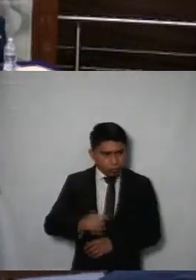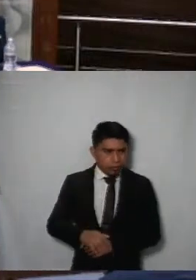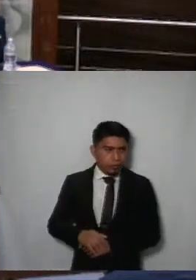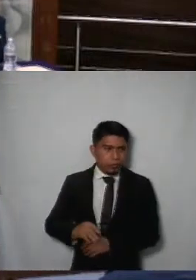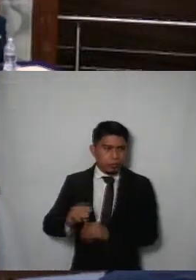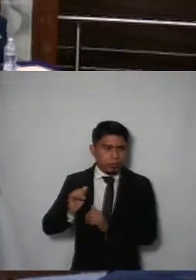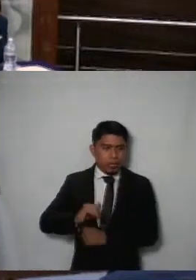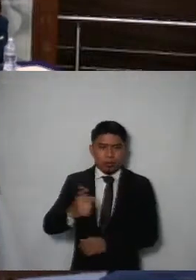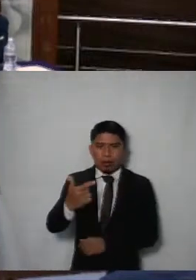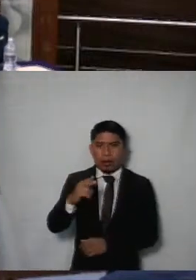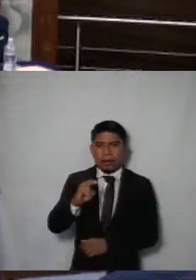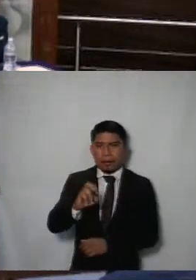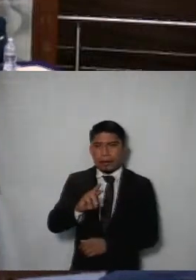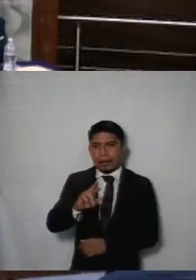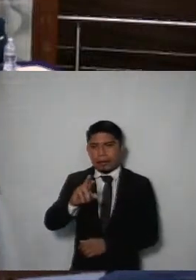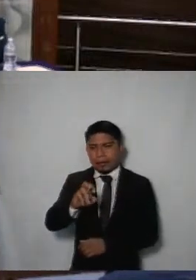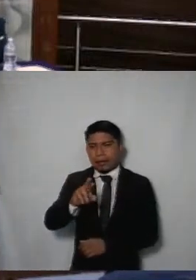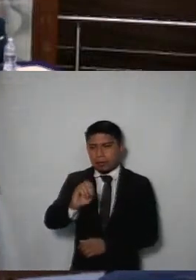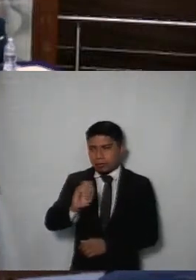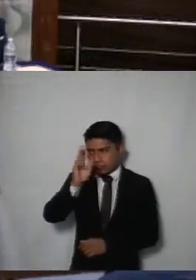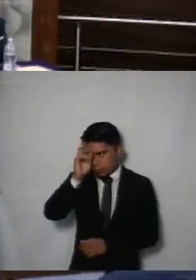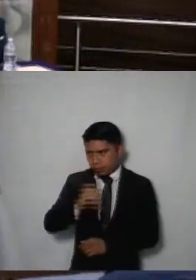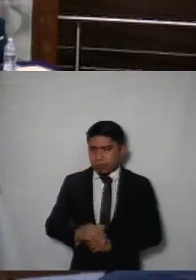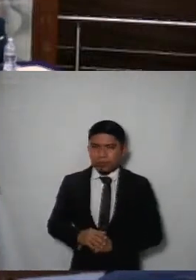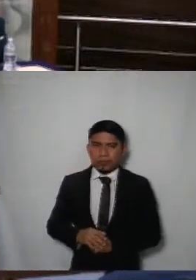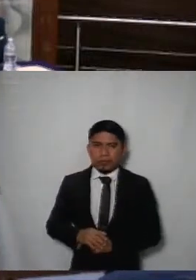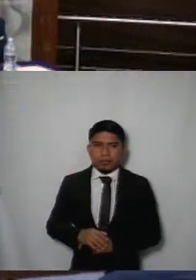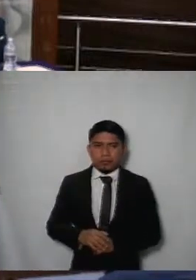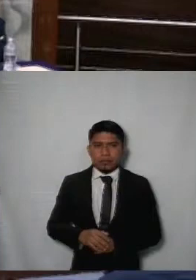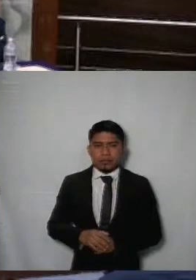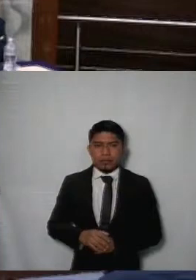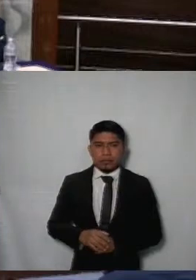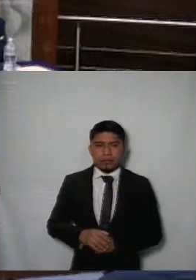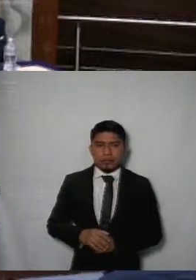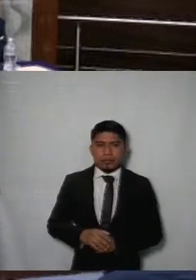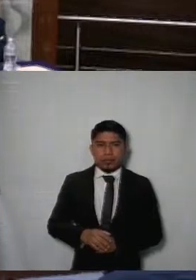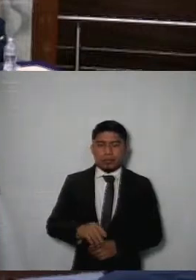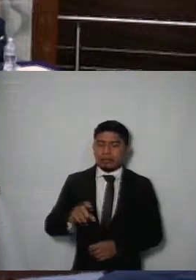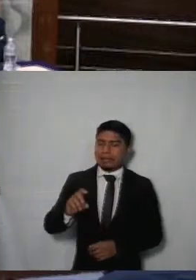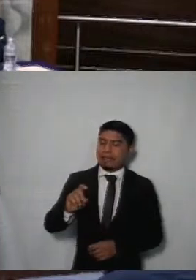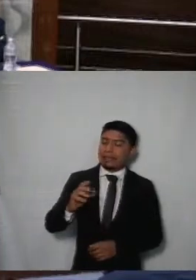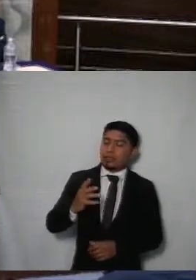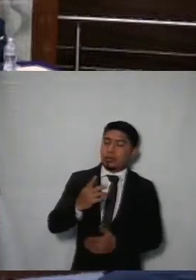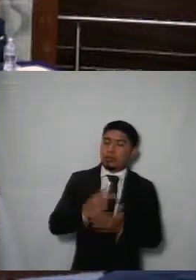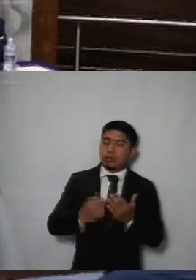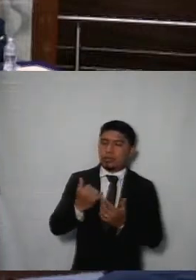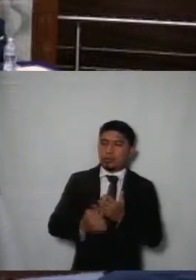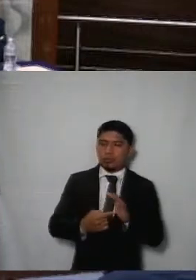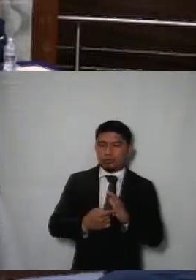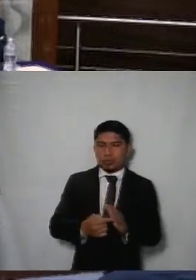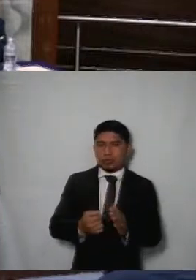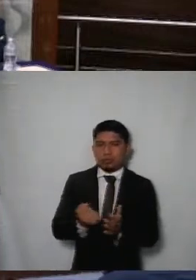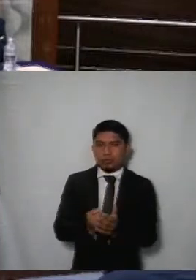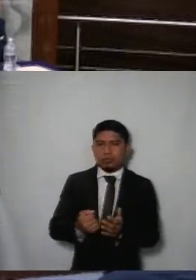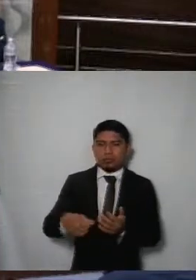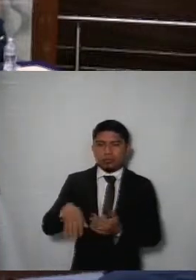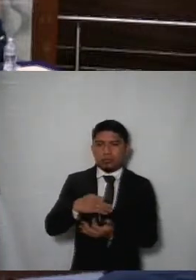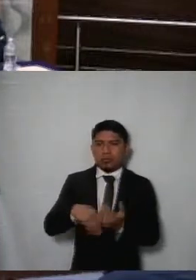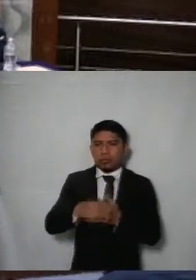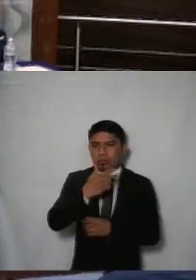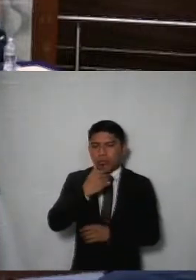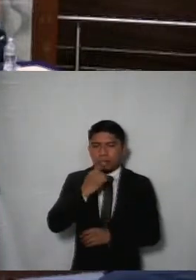Martín a favor comisionado Guerrero a favor se aprueban por unanimidad los 35 proyectos presentados